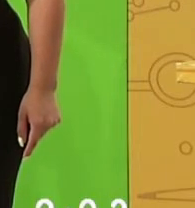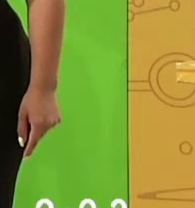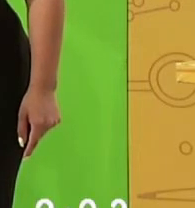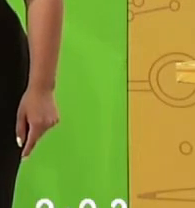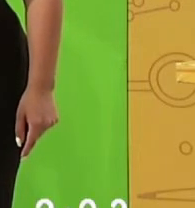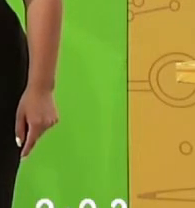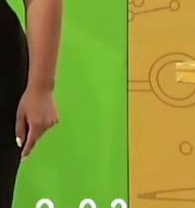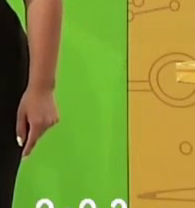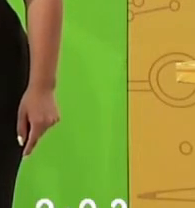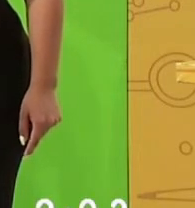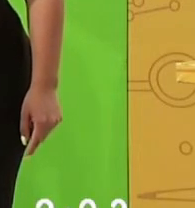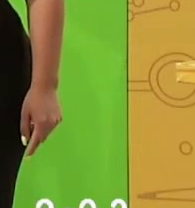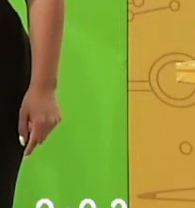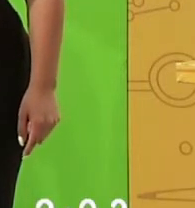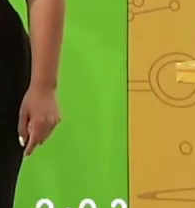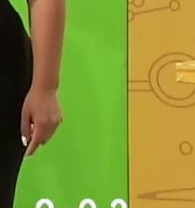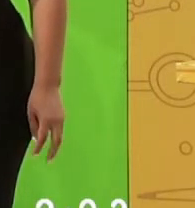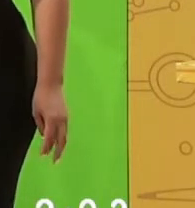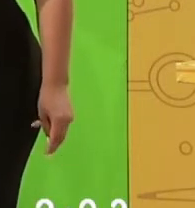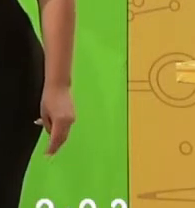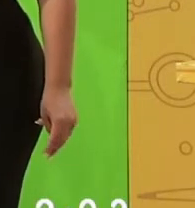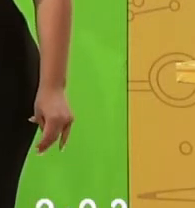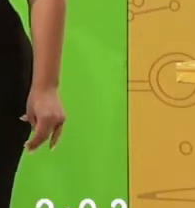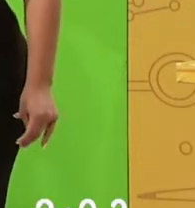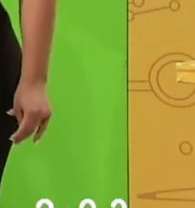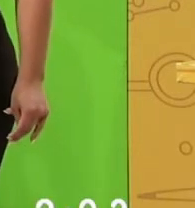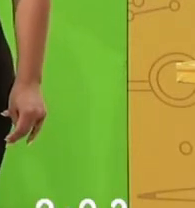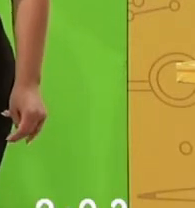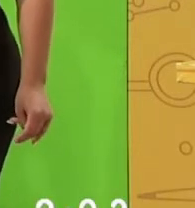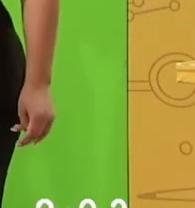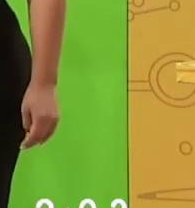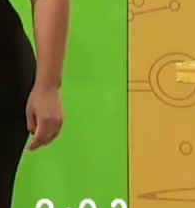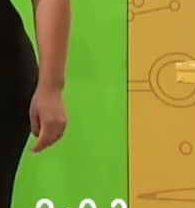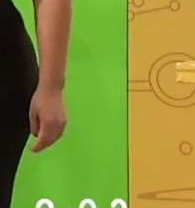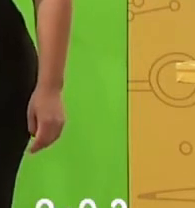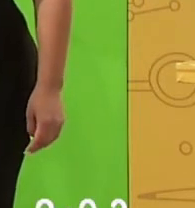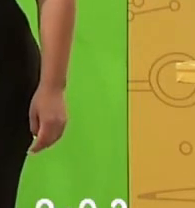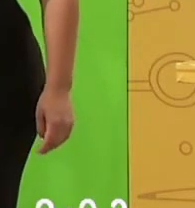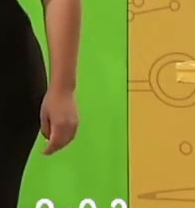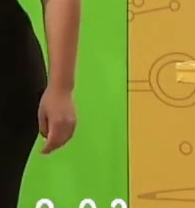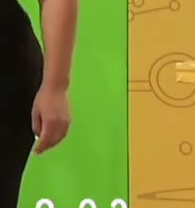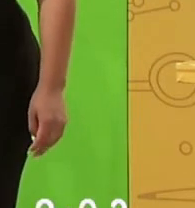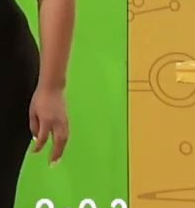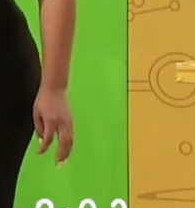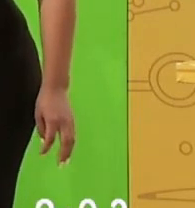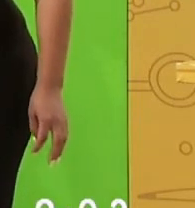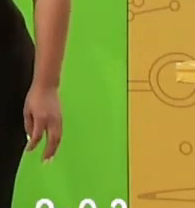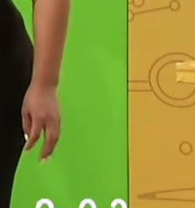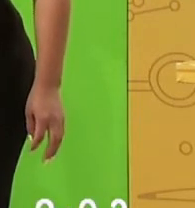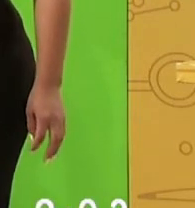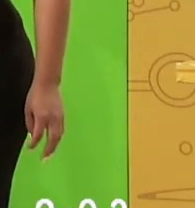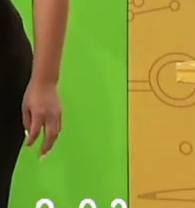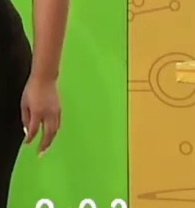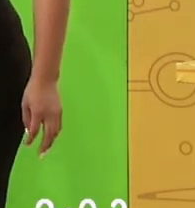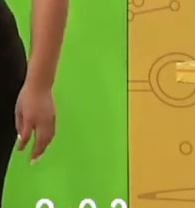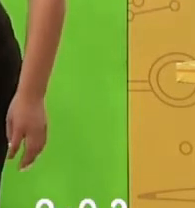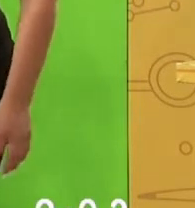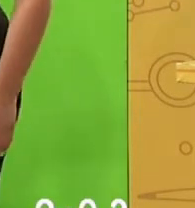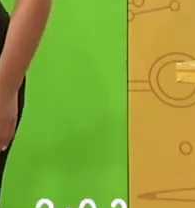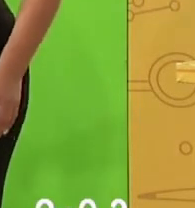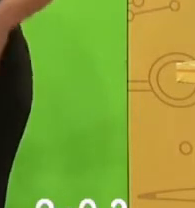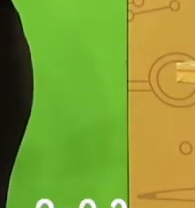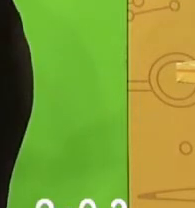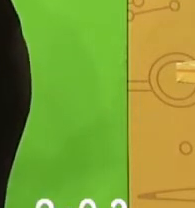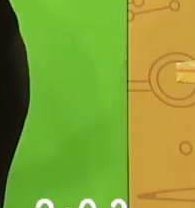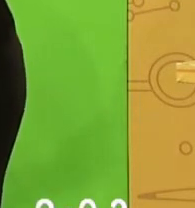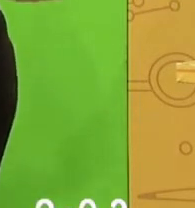y voy a hacer movimientos, puede ser como de arriba abajo, van a ser simplemente que se vea que la mano está en movimiento. Sol.